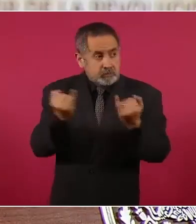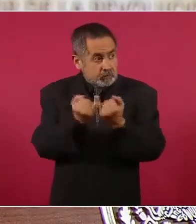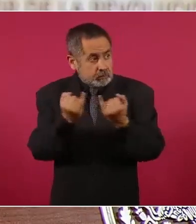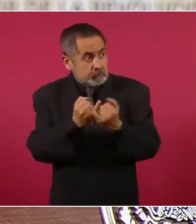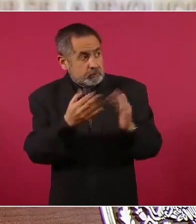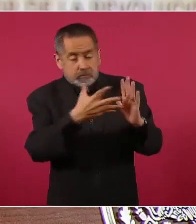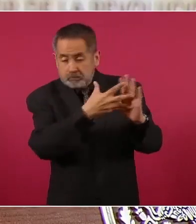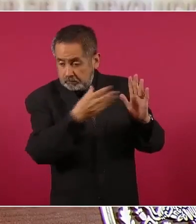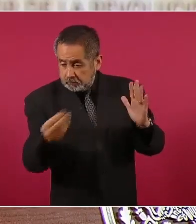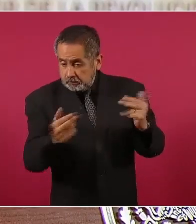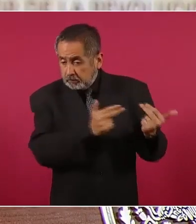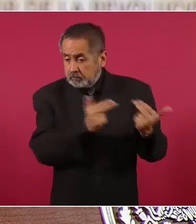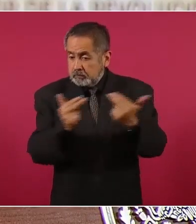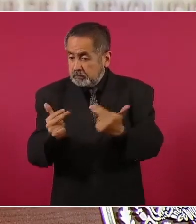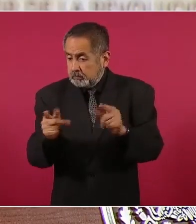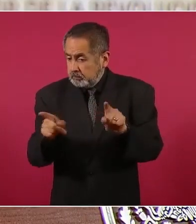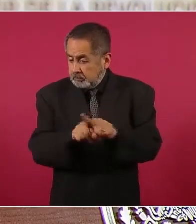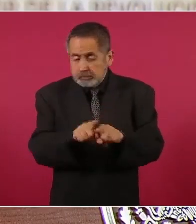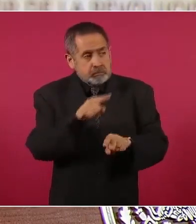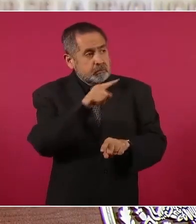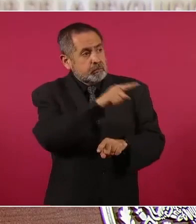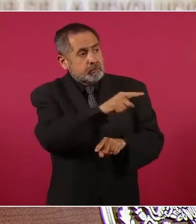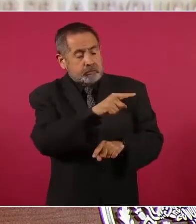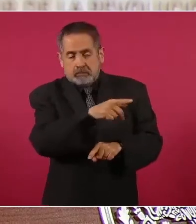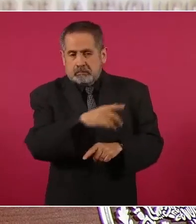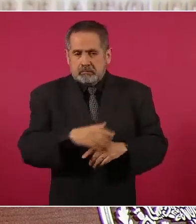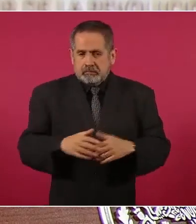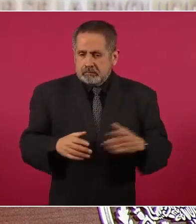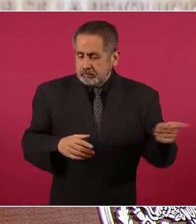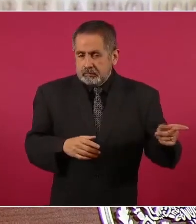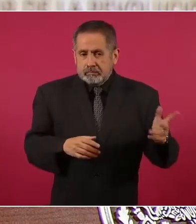seas como don fulano,